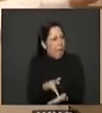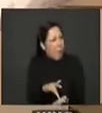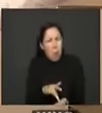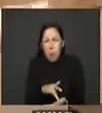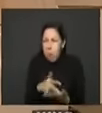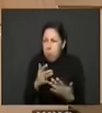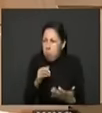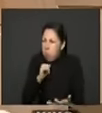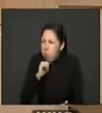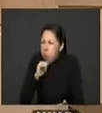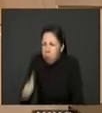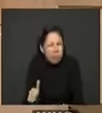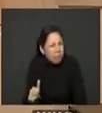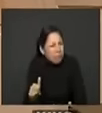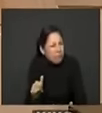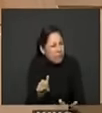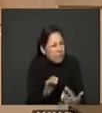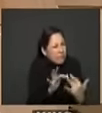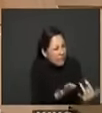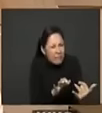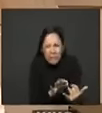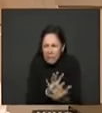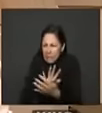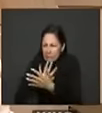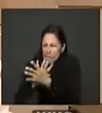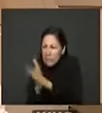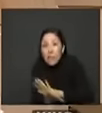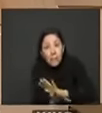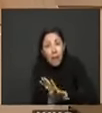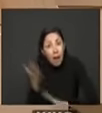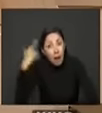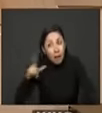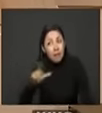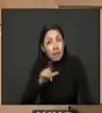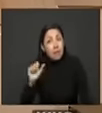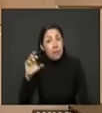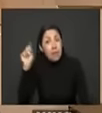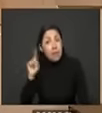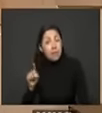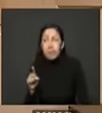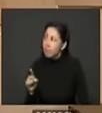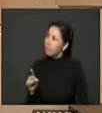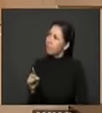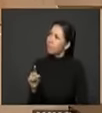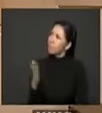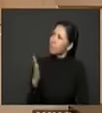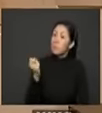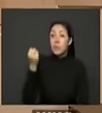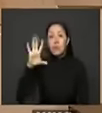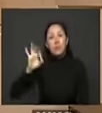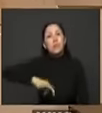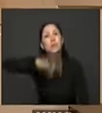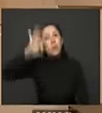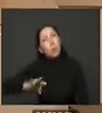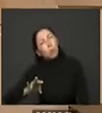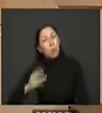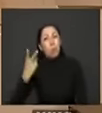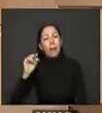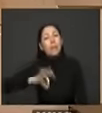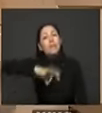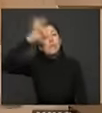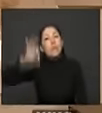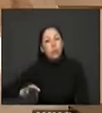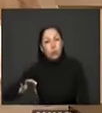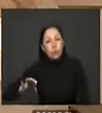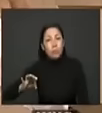totalmente devastado en un país que tenía el 10% digamos el 15% o 20% de la población